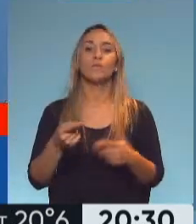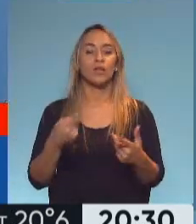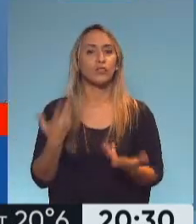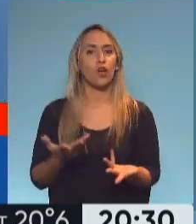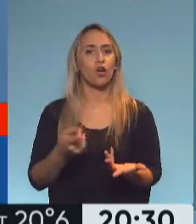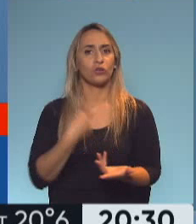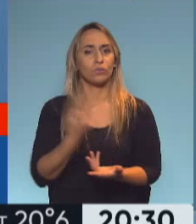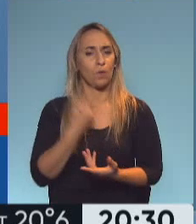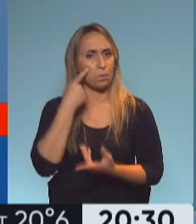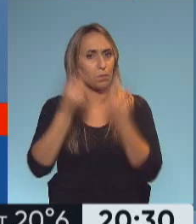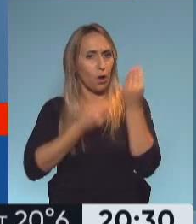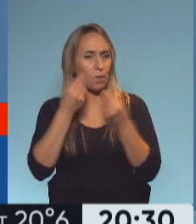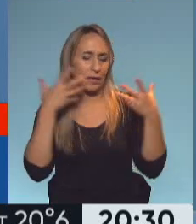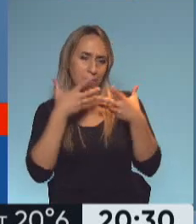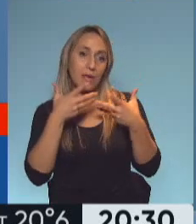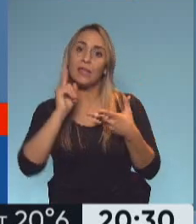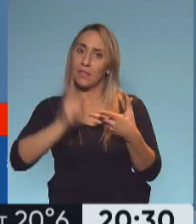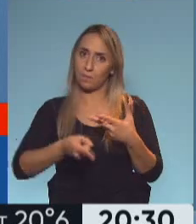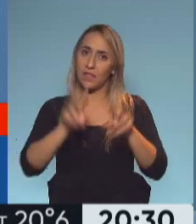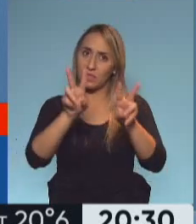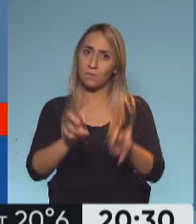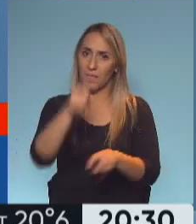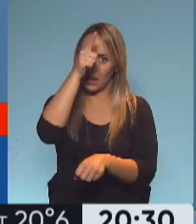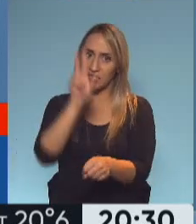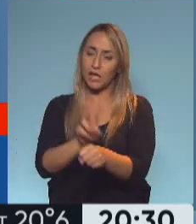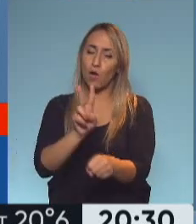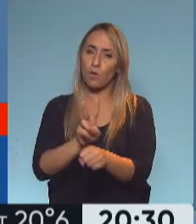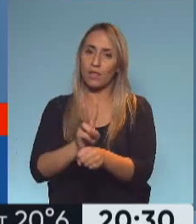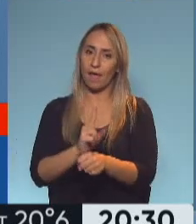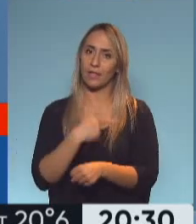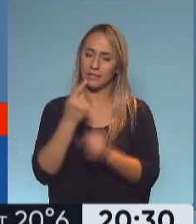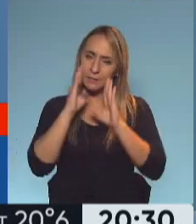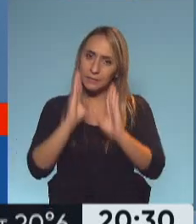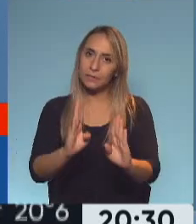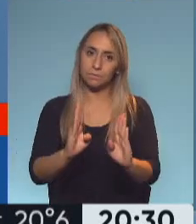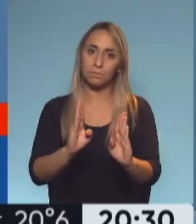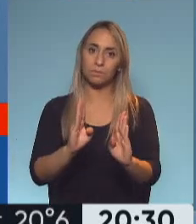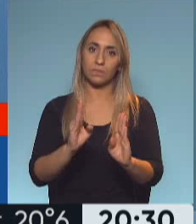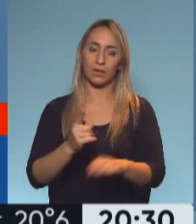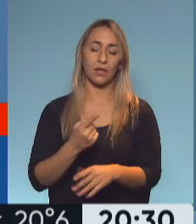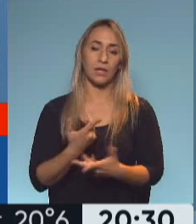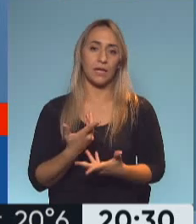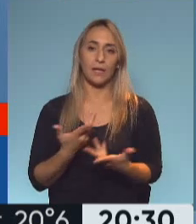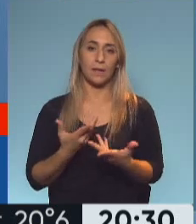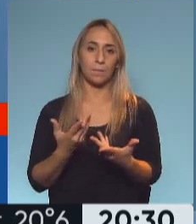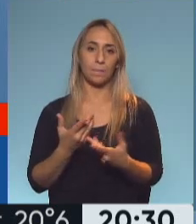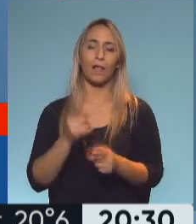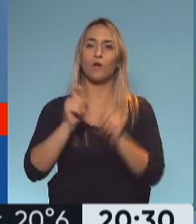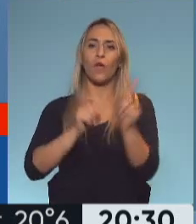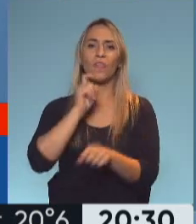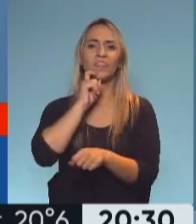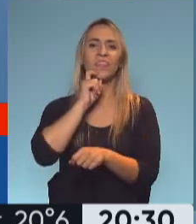principales preocupaciones. La seguridad también es una preocupación importante para nosotros, a pesar de que los llamados delitos